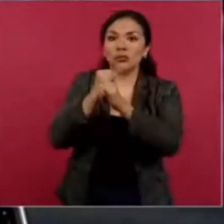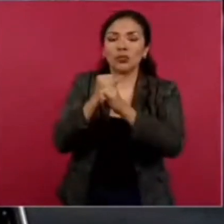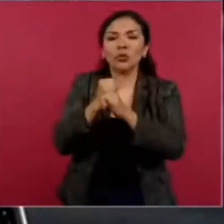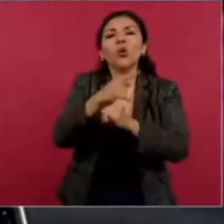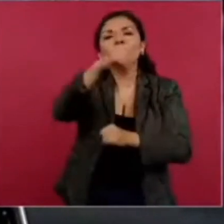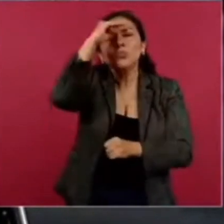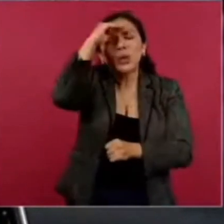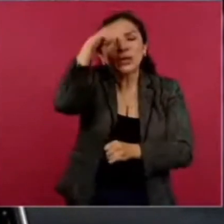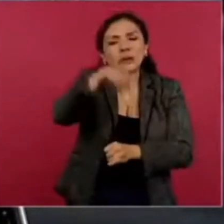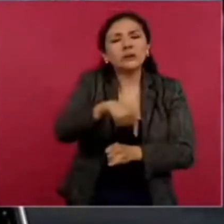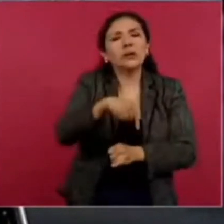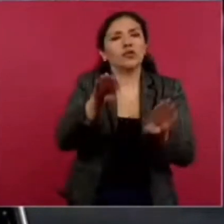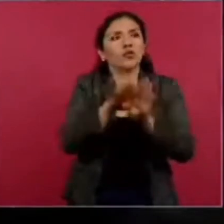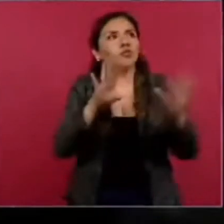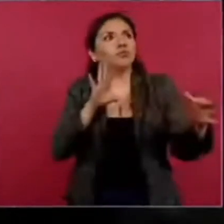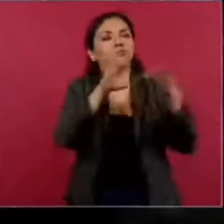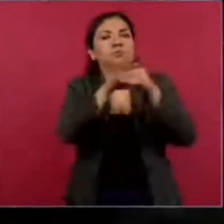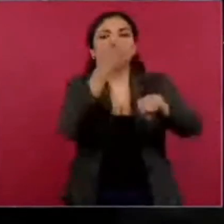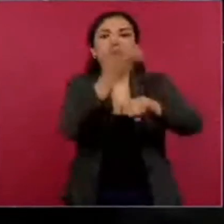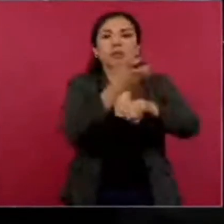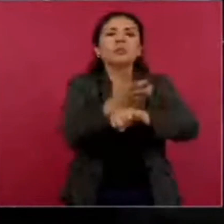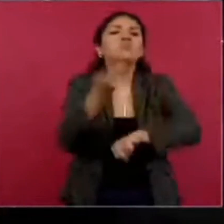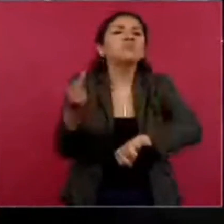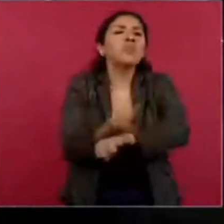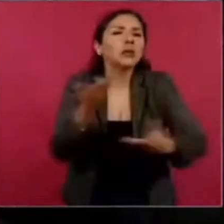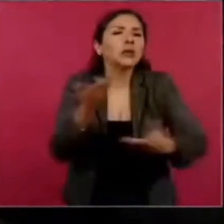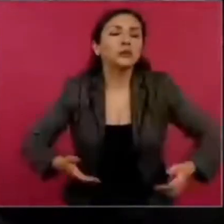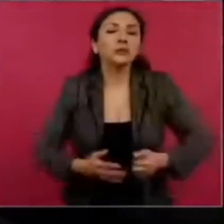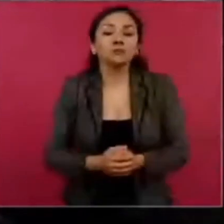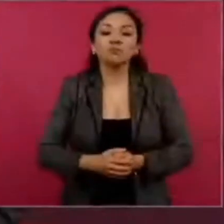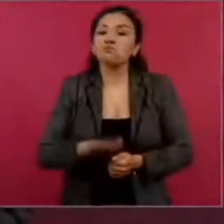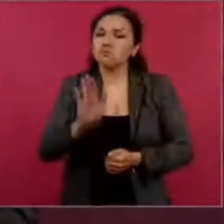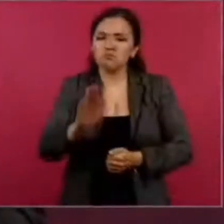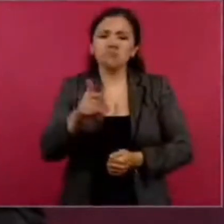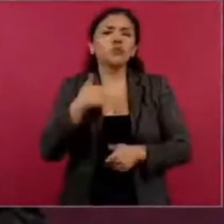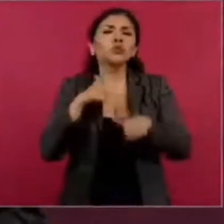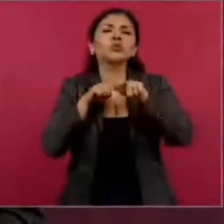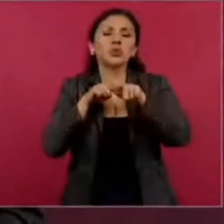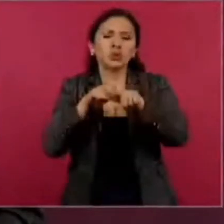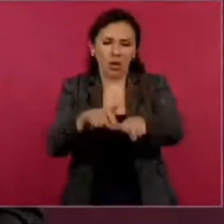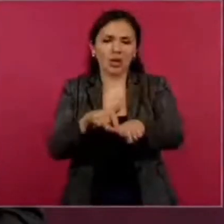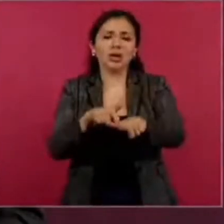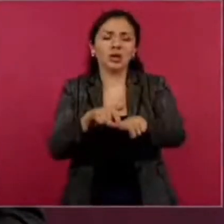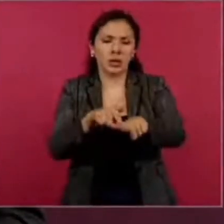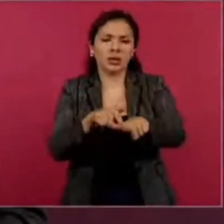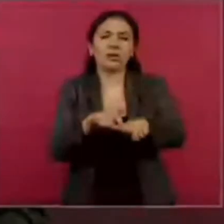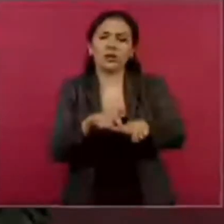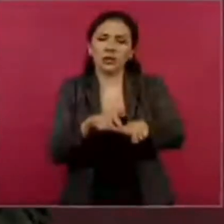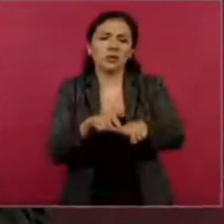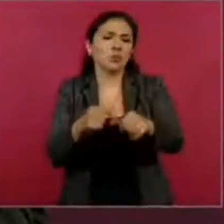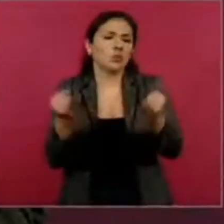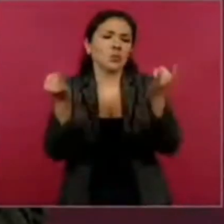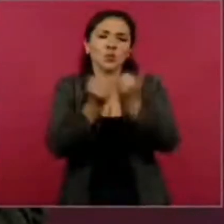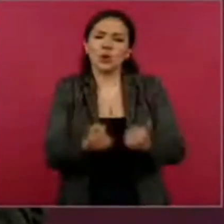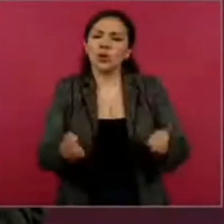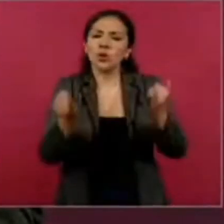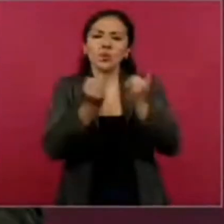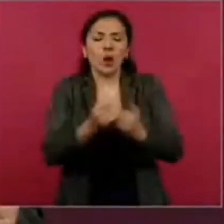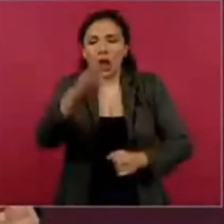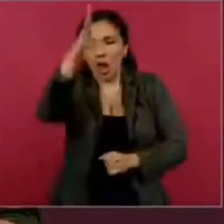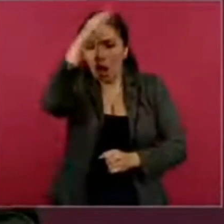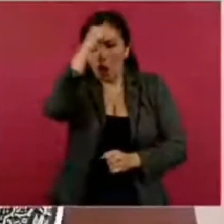relación tan estrecha con Estados Unidos? Nosotros vamos a seguir manteniendo en nuestra